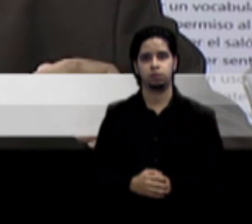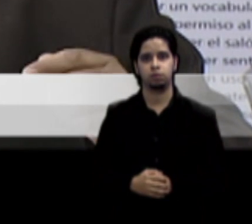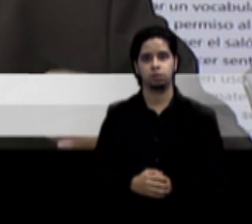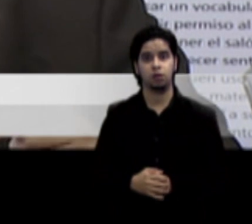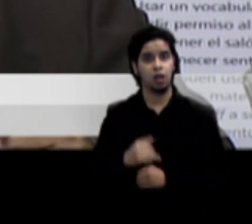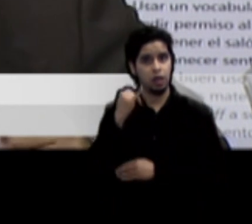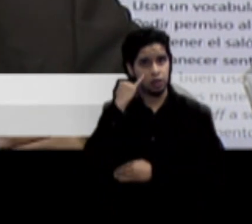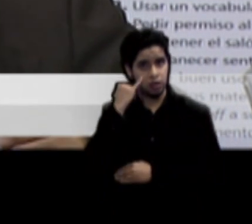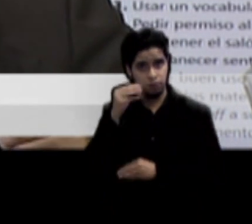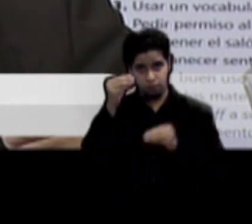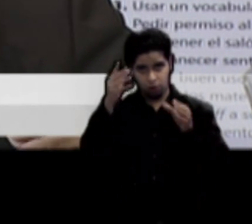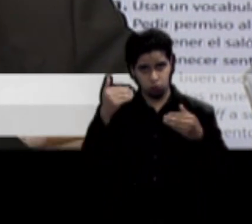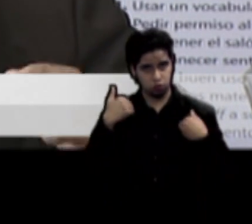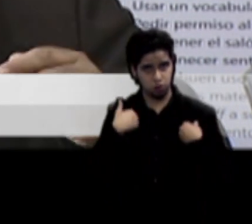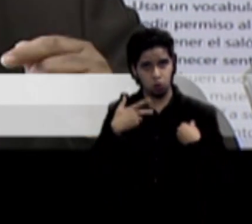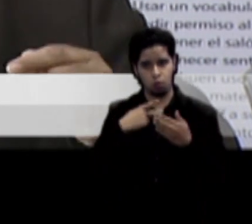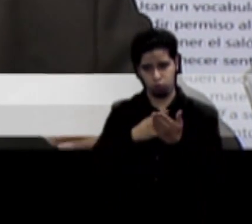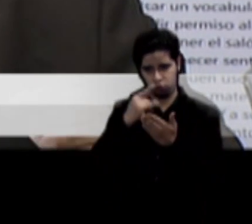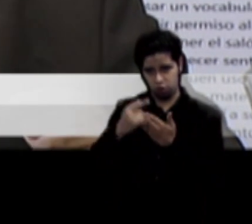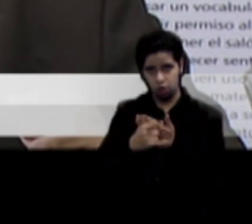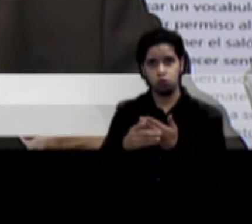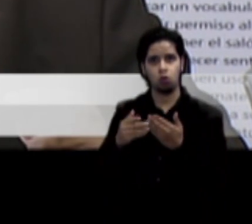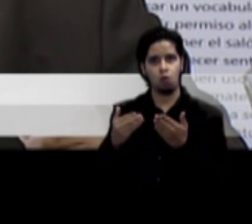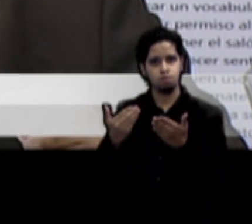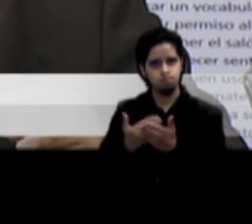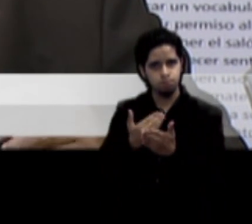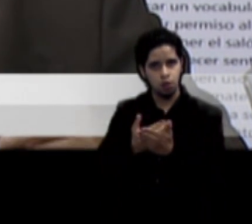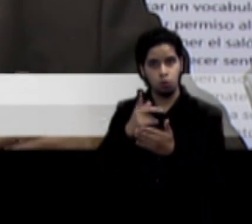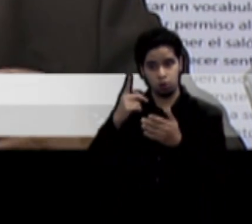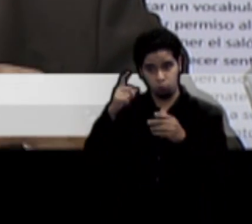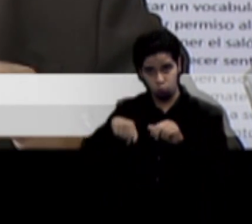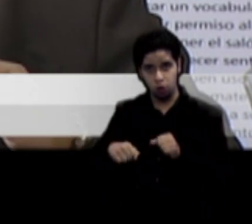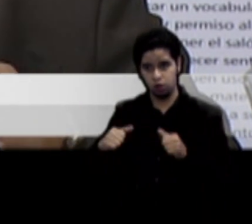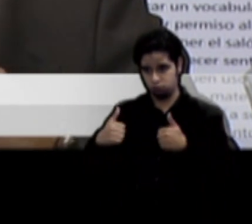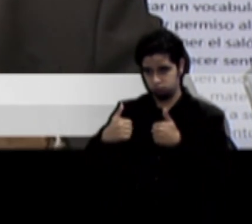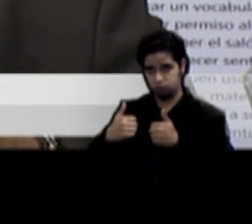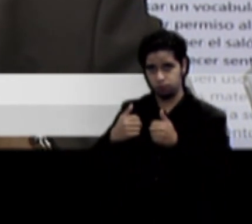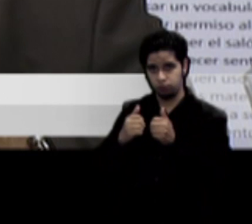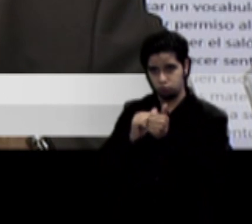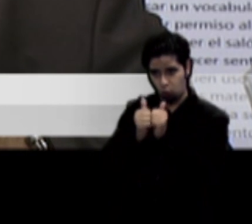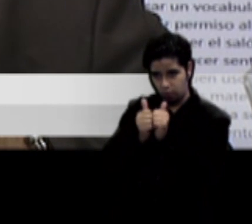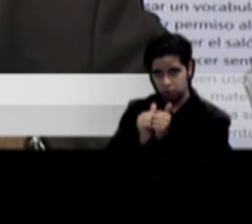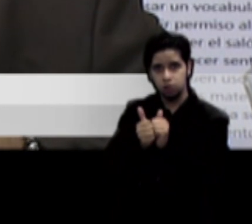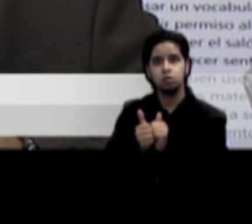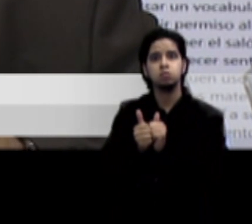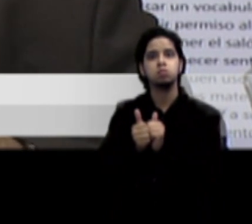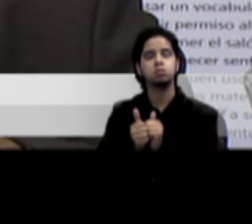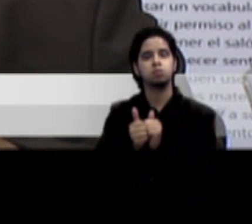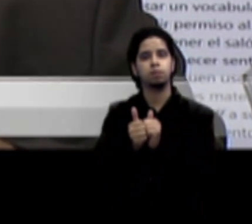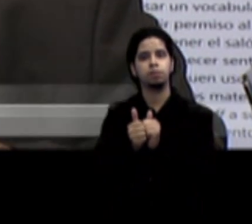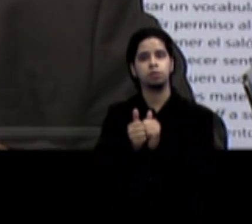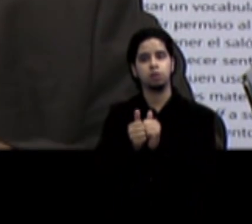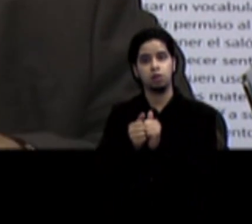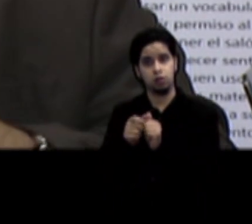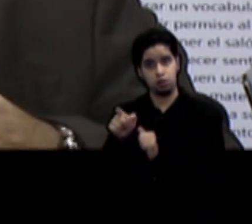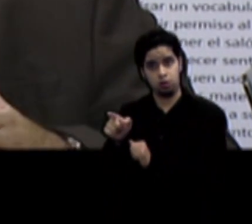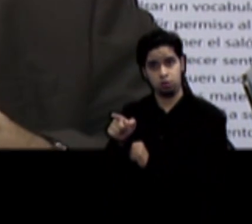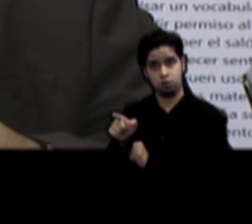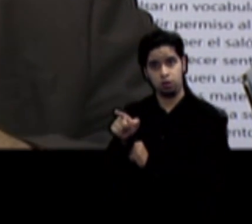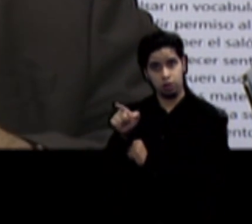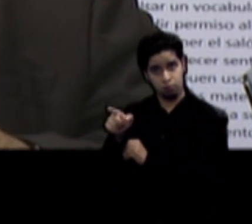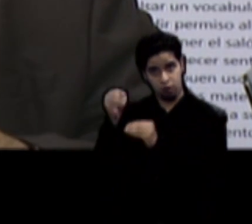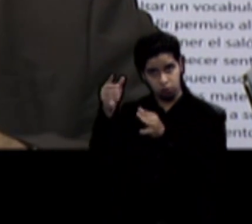proyecto innovador que compite y que es seleccionado, el